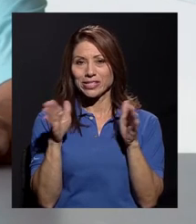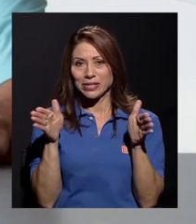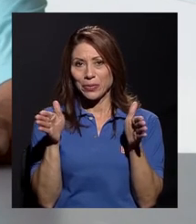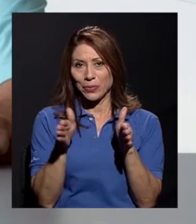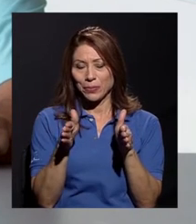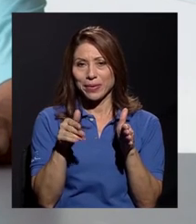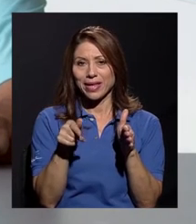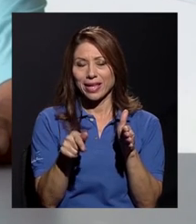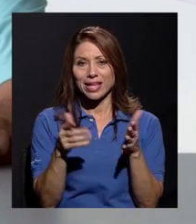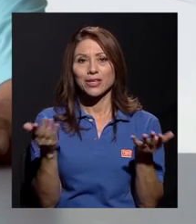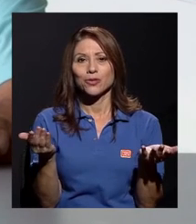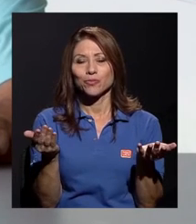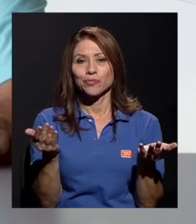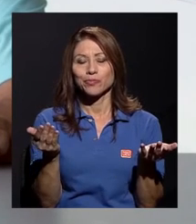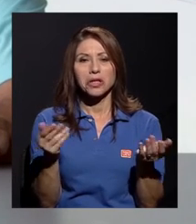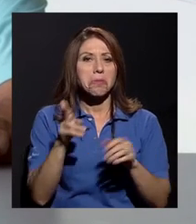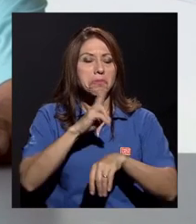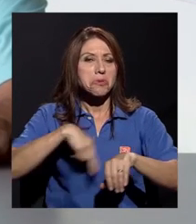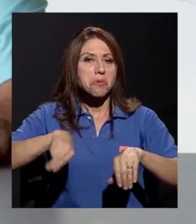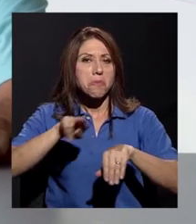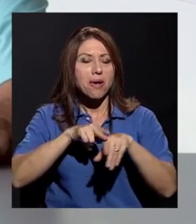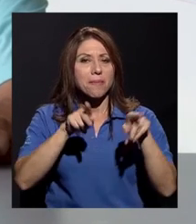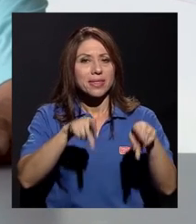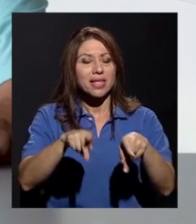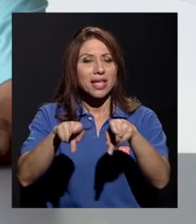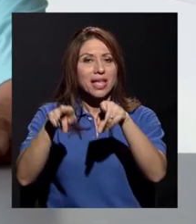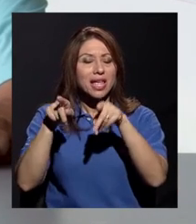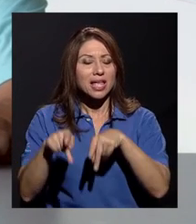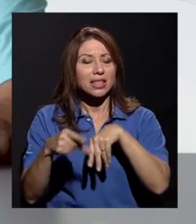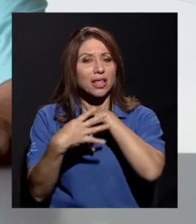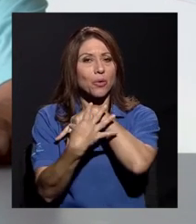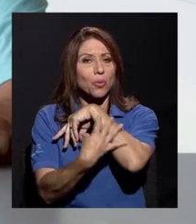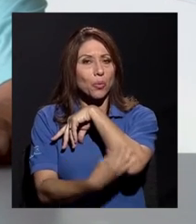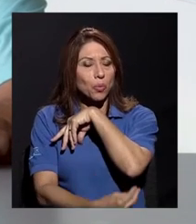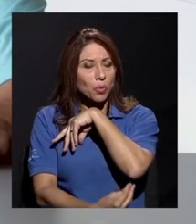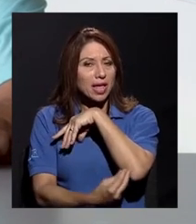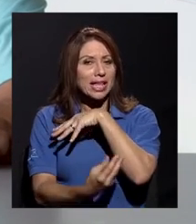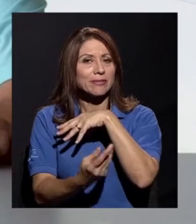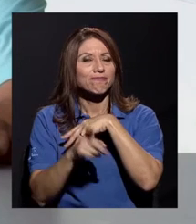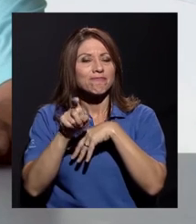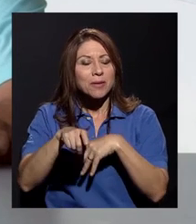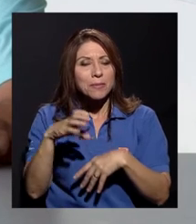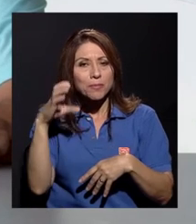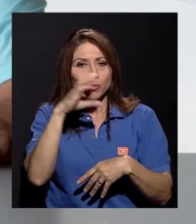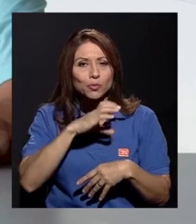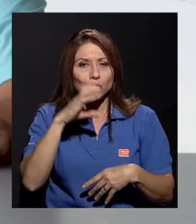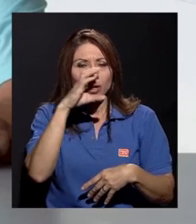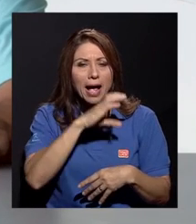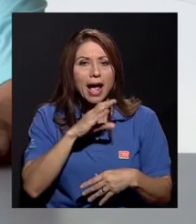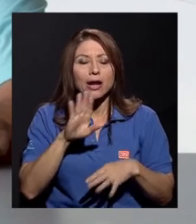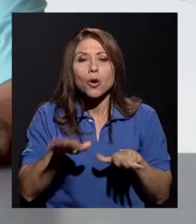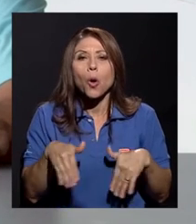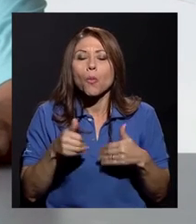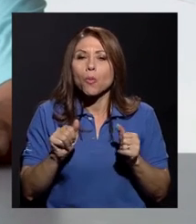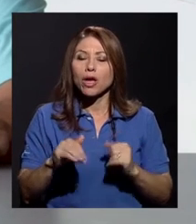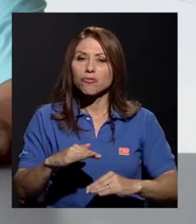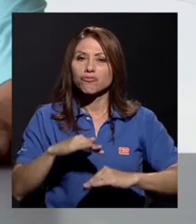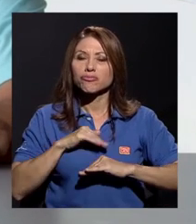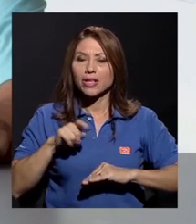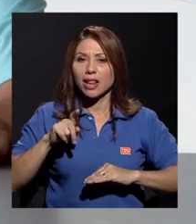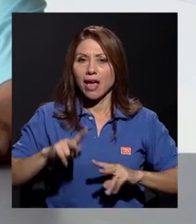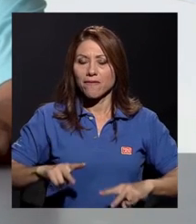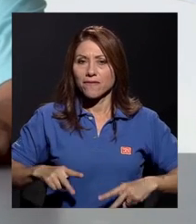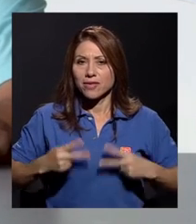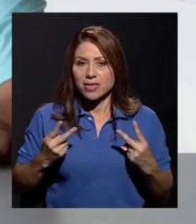pequeña, usualmente la gente de escasos recursos tiene que buscar cómo solventarse la vida, que